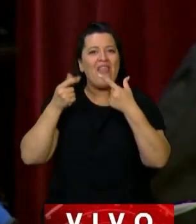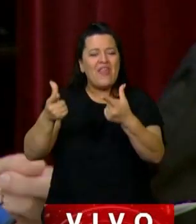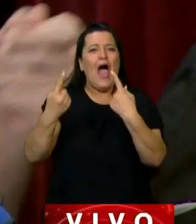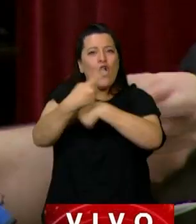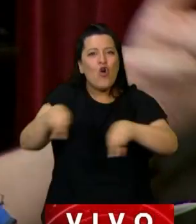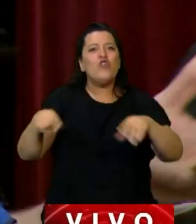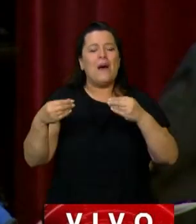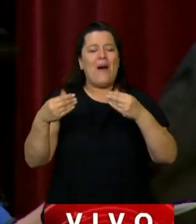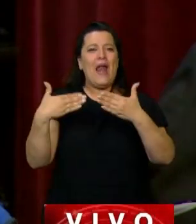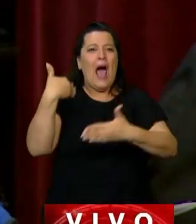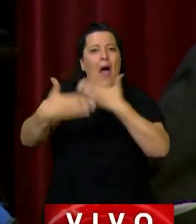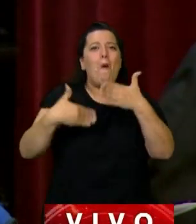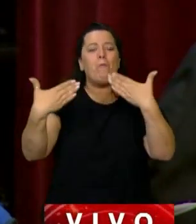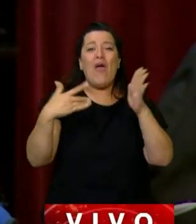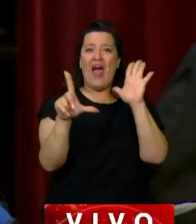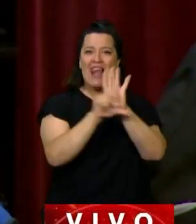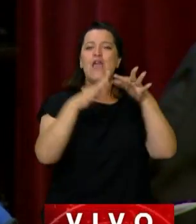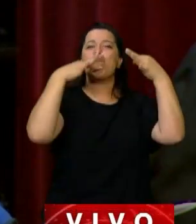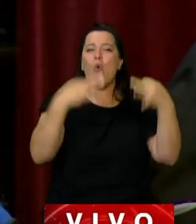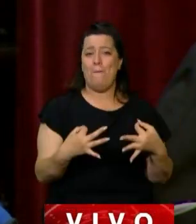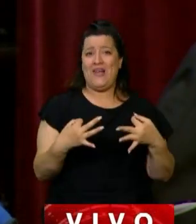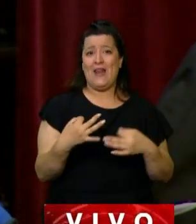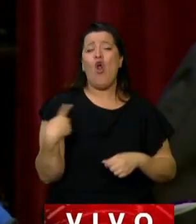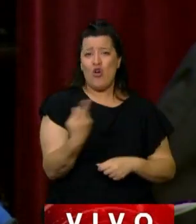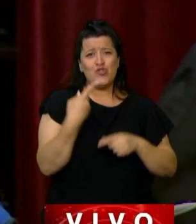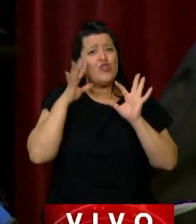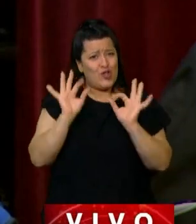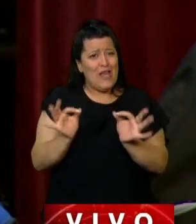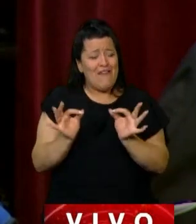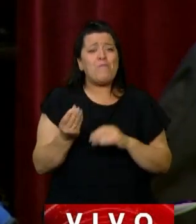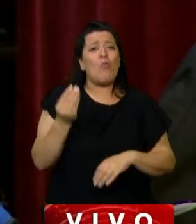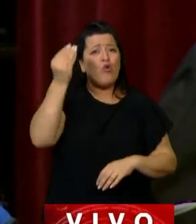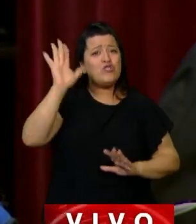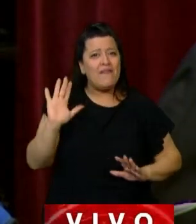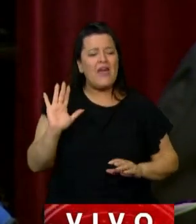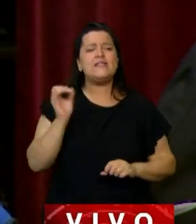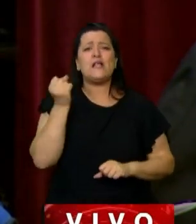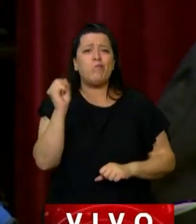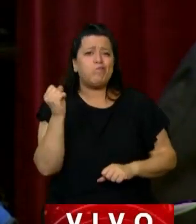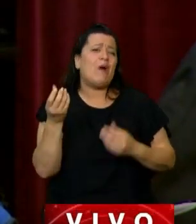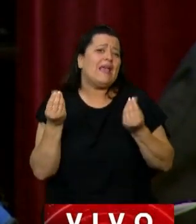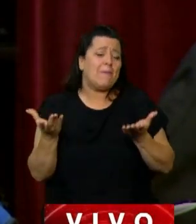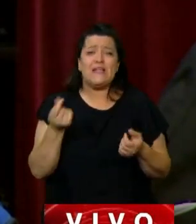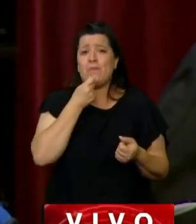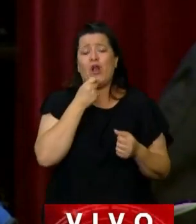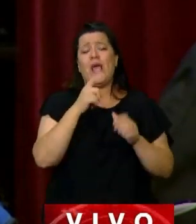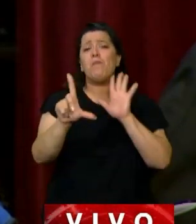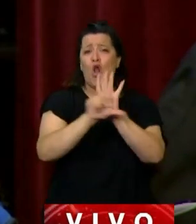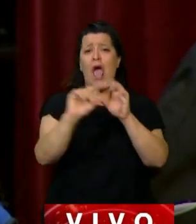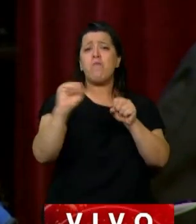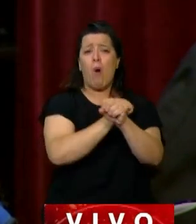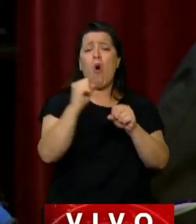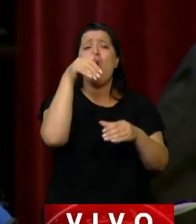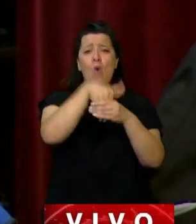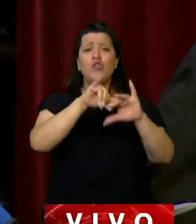necesarios para que se pueda aplicar, porque sabemos y muchas veces sucede que se votan leyes,